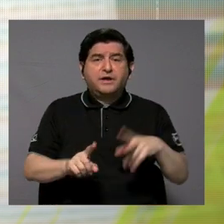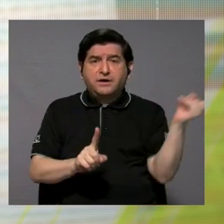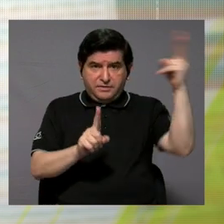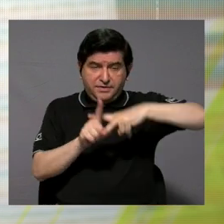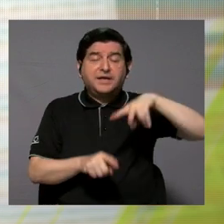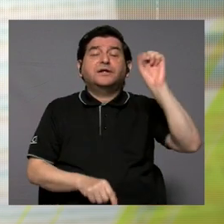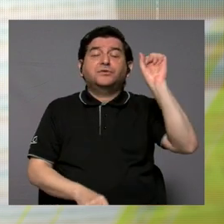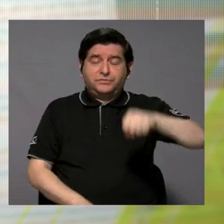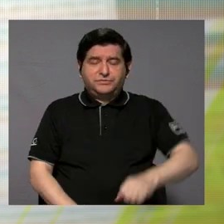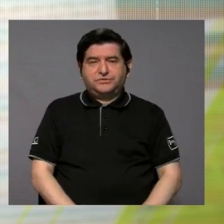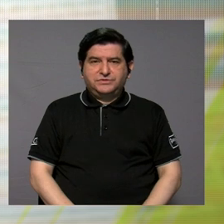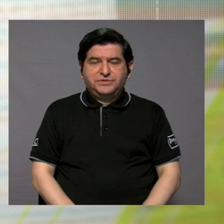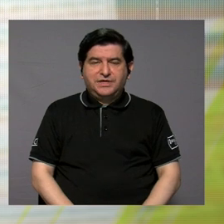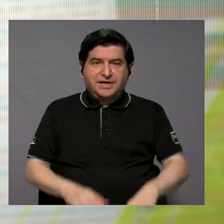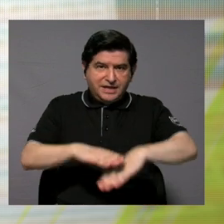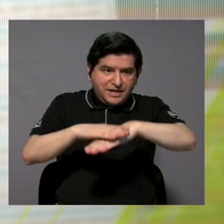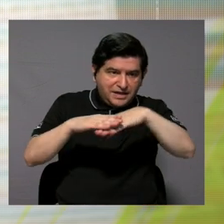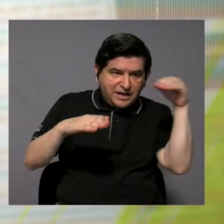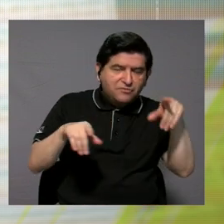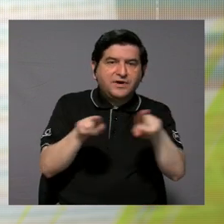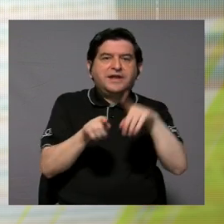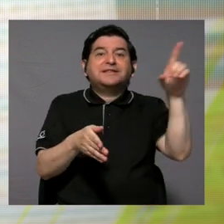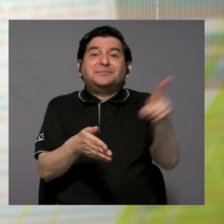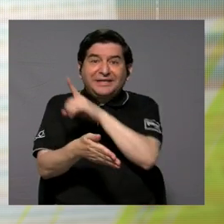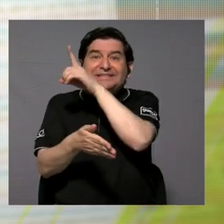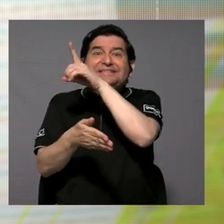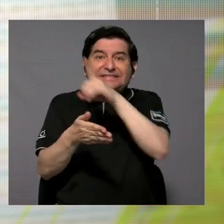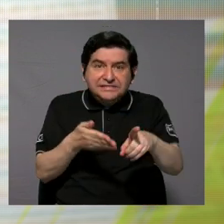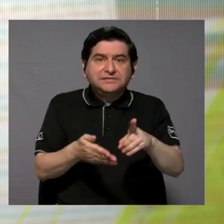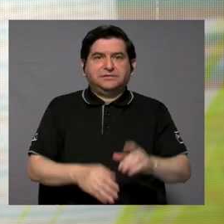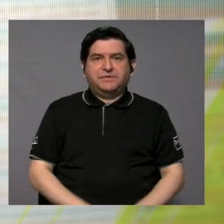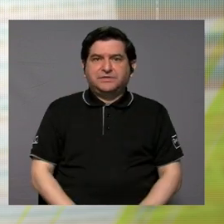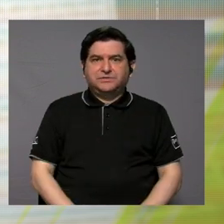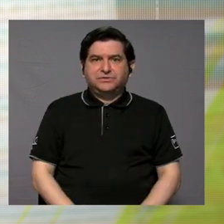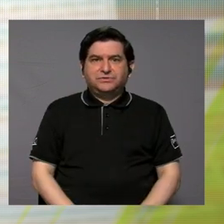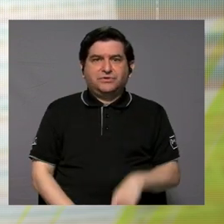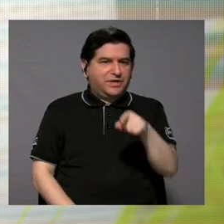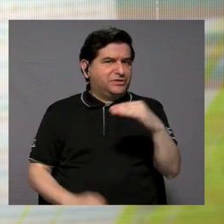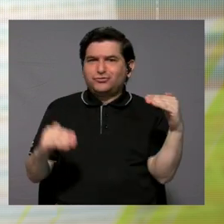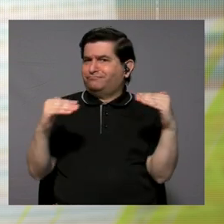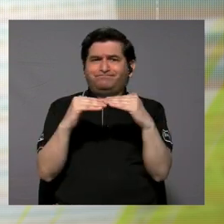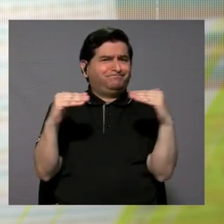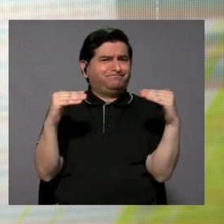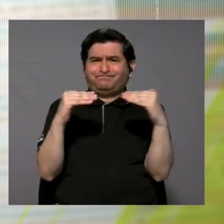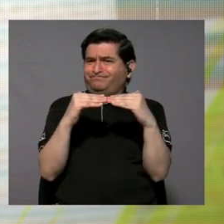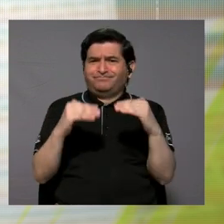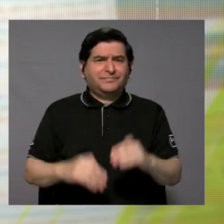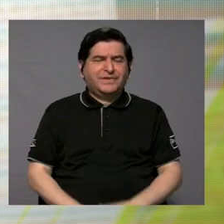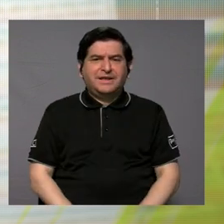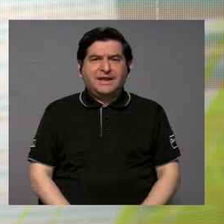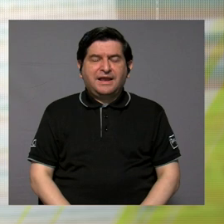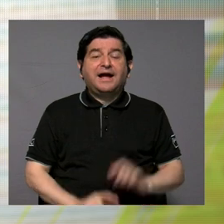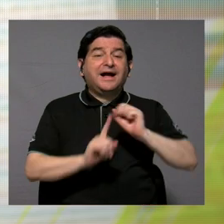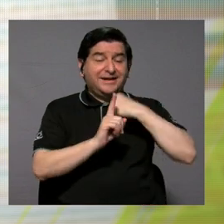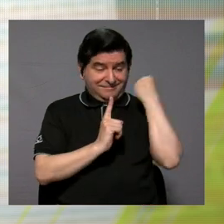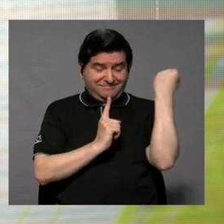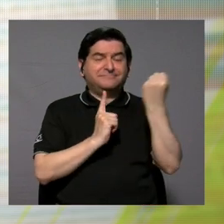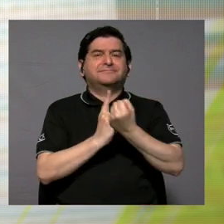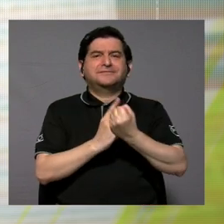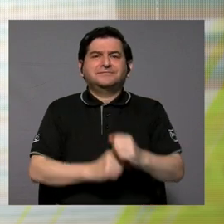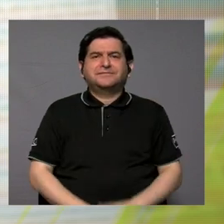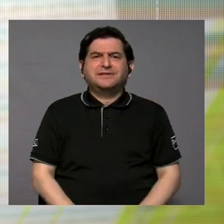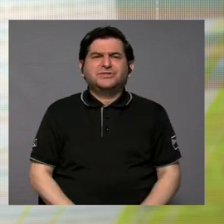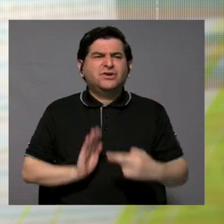Exacto, eso significa, aparte de dejarla por fuera, sería como una discriminación, ¿verdad?, injusticia e inequidad. Entonces, ahí vamos al punto